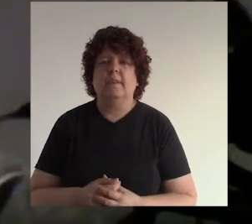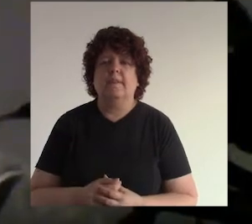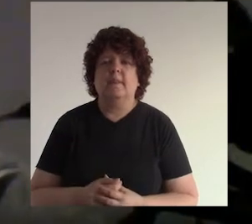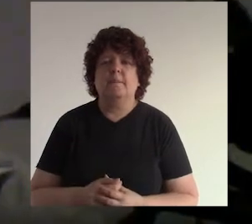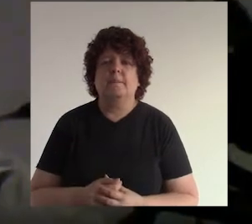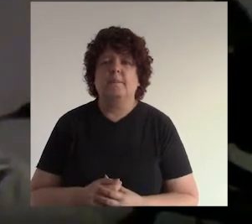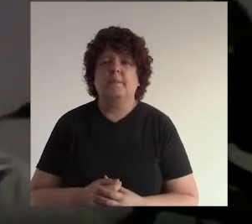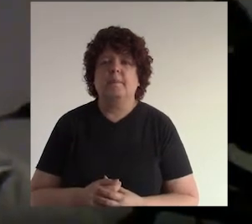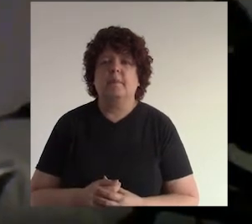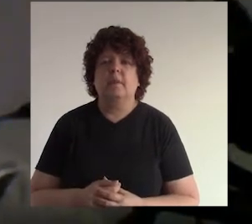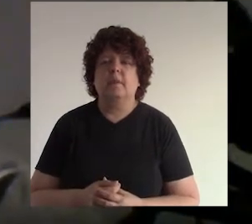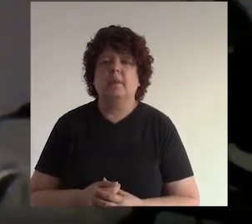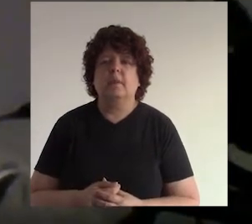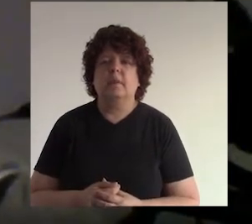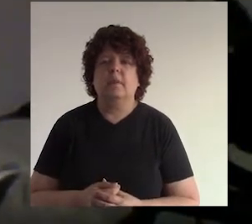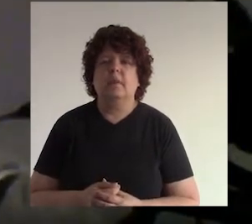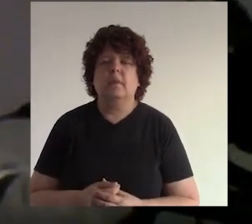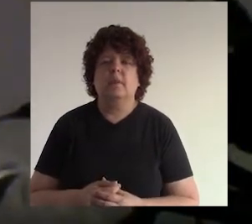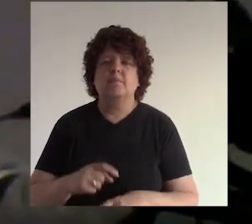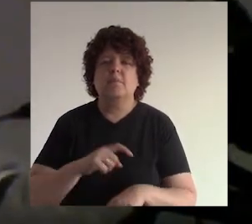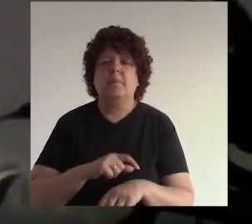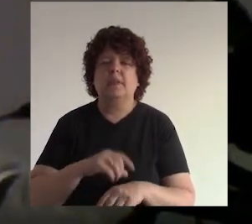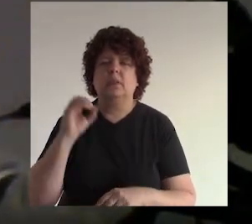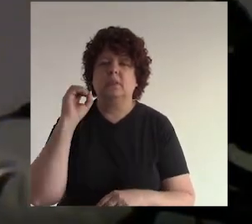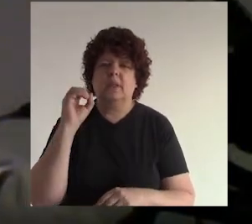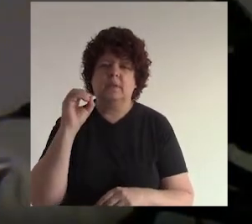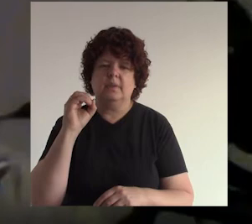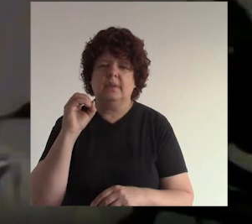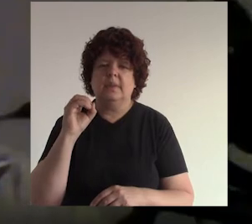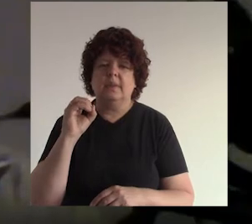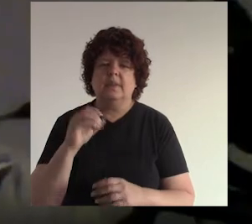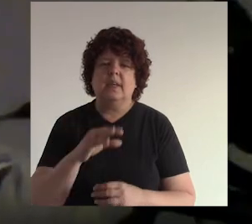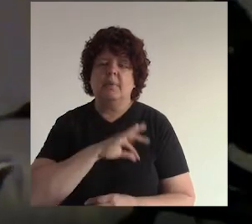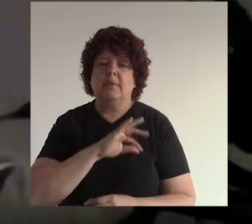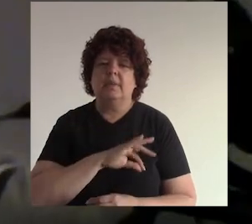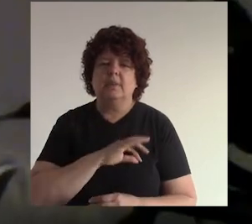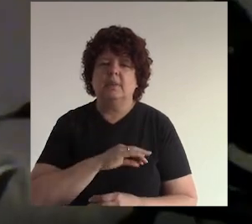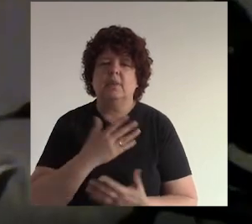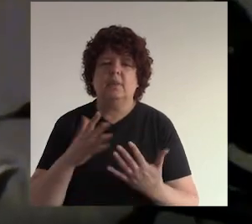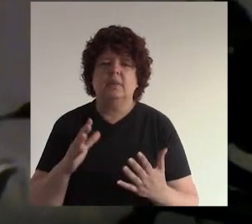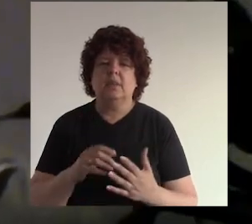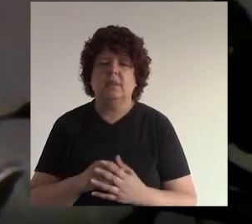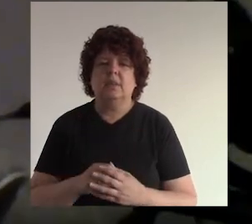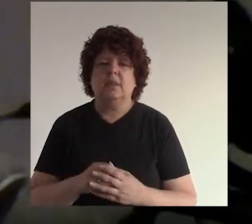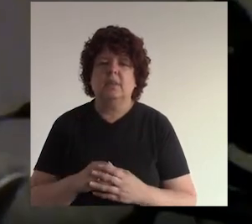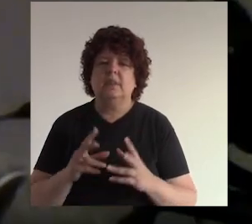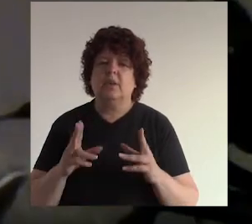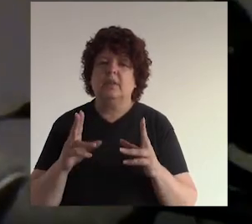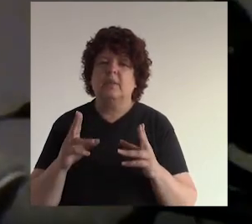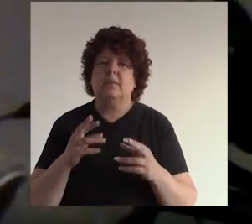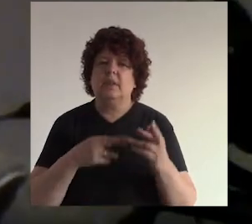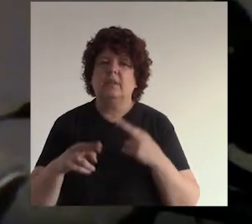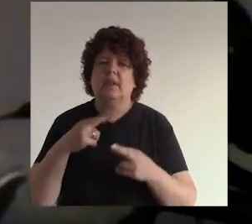abarcar un poco más un concepto que se llama el momento cero ¿ya? no sé si nos vamos a un